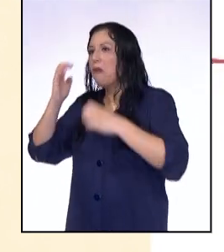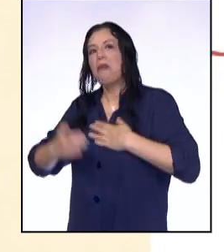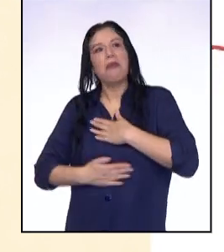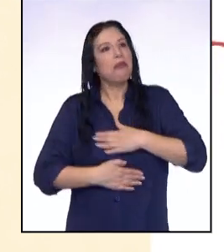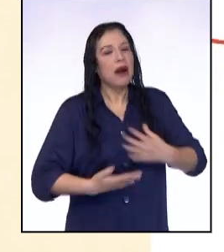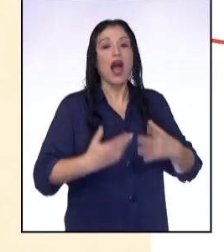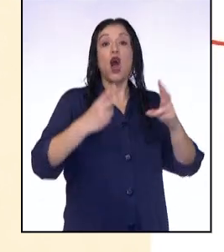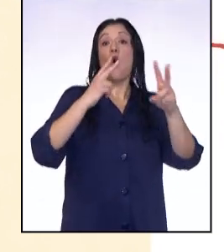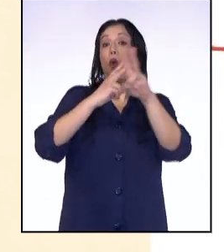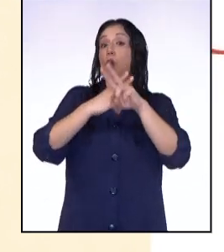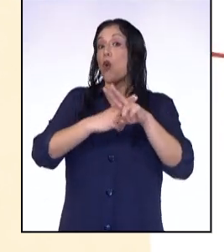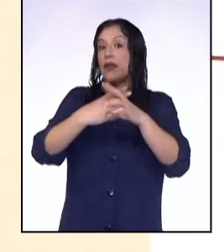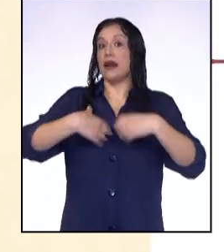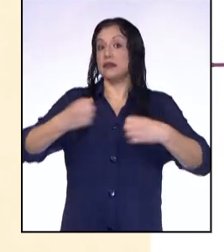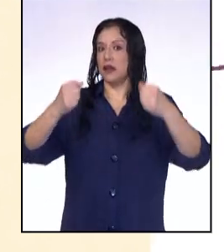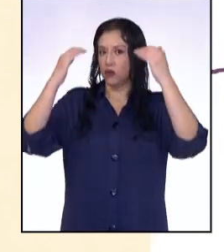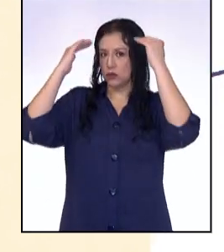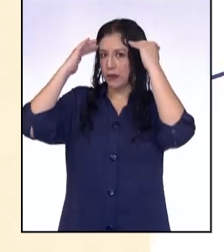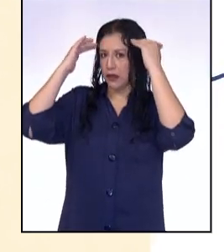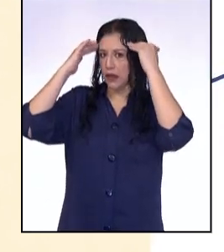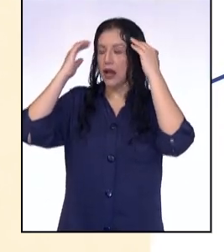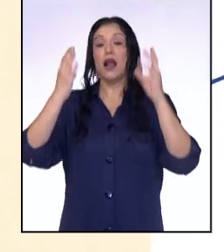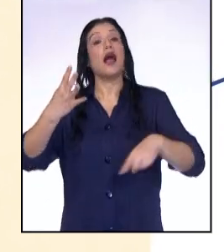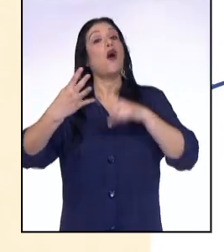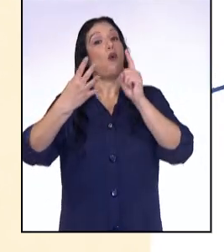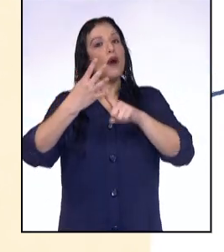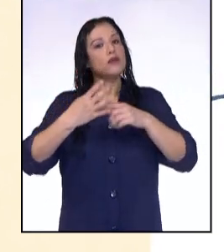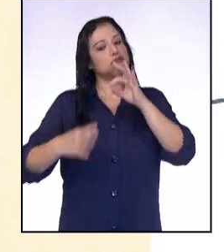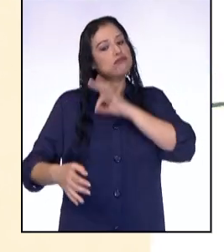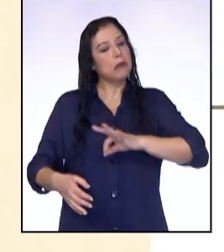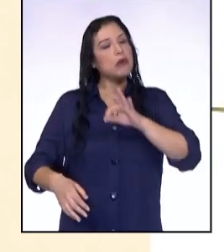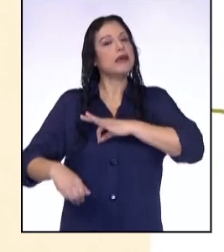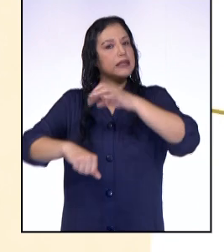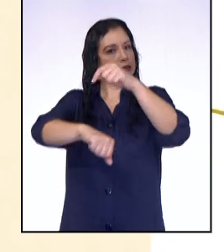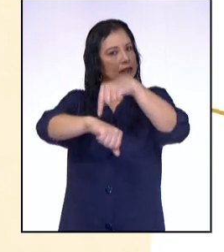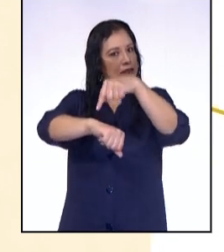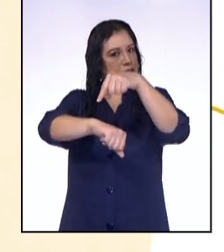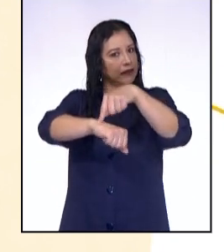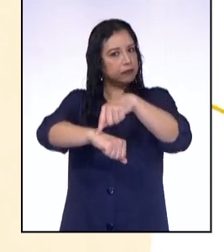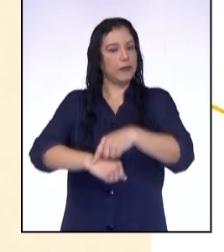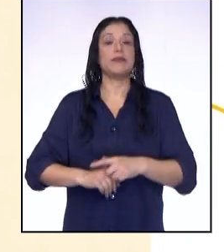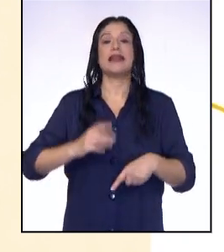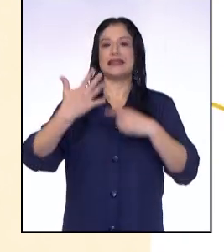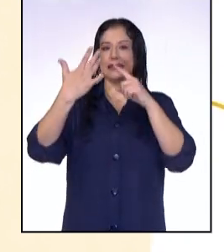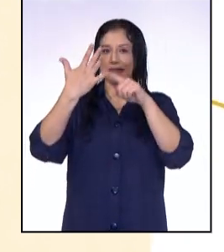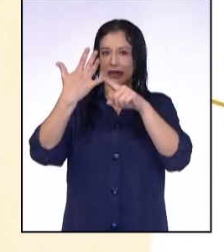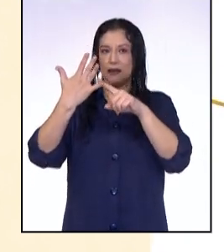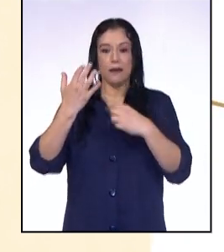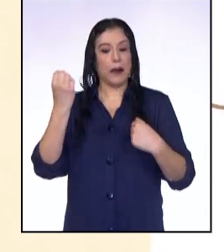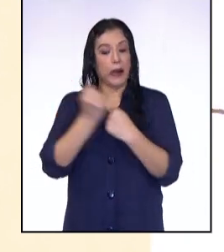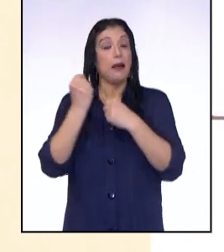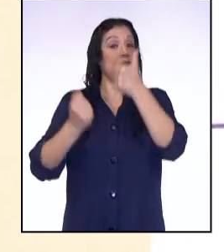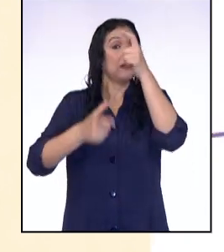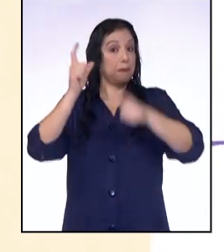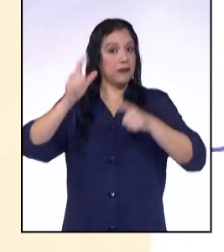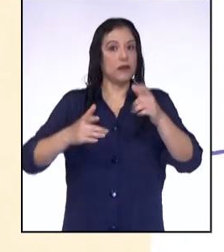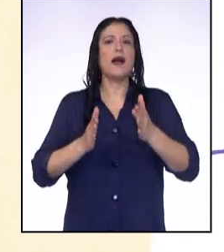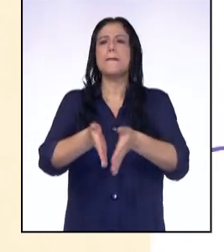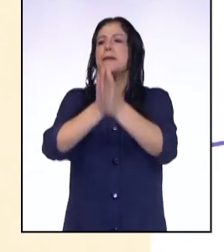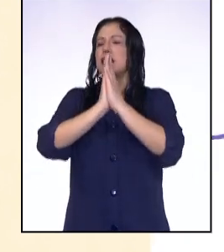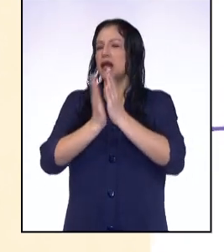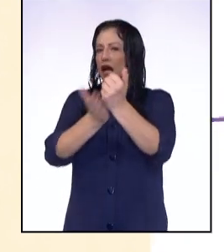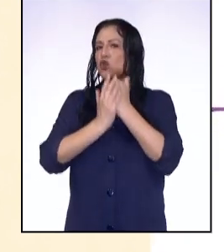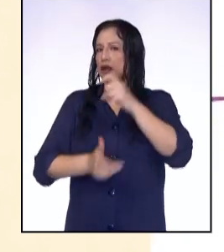Tres, cuidar nuestra salud mental. Cuatro, aprovechar el tiempo. Cinco, apoyar a los demás y pedir